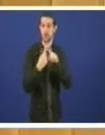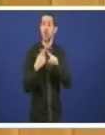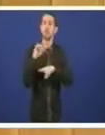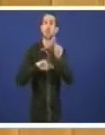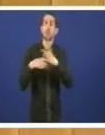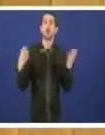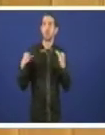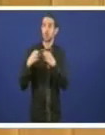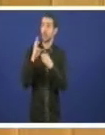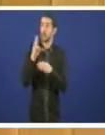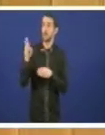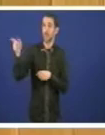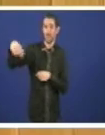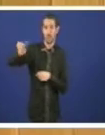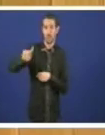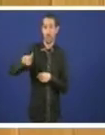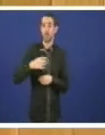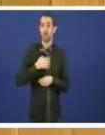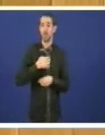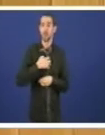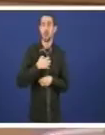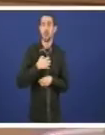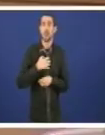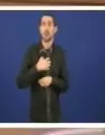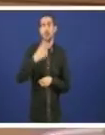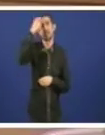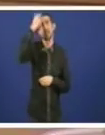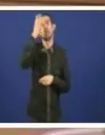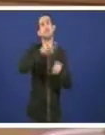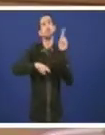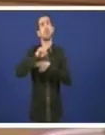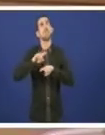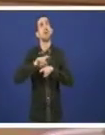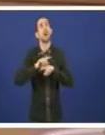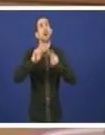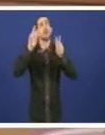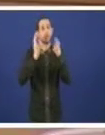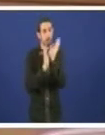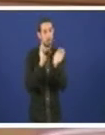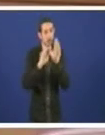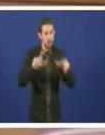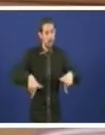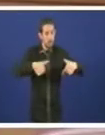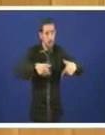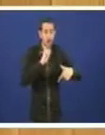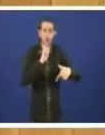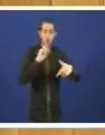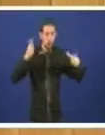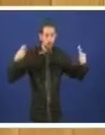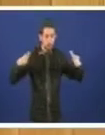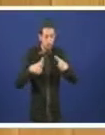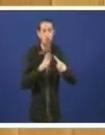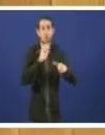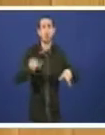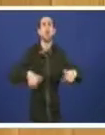non é capaz de formular que hále o verdadeiro problema que temos en relación co tratamento dos residuos e é como reducir residuos porque